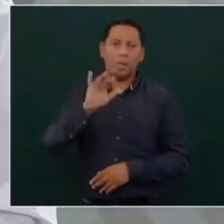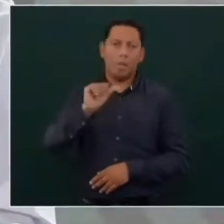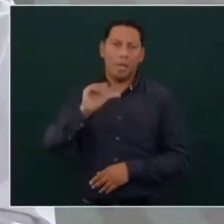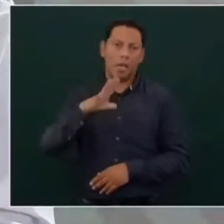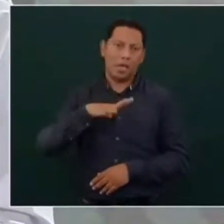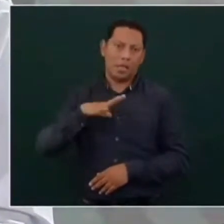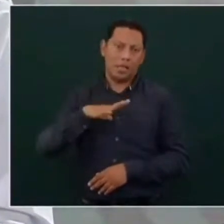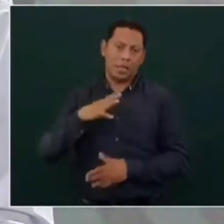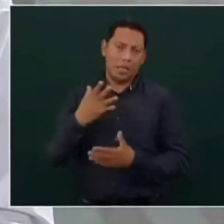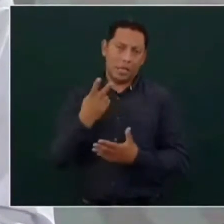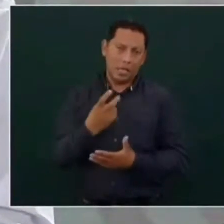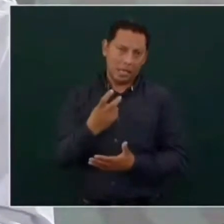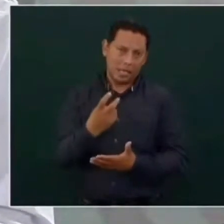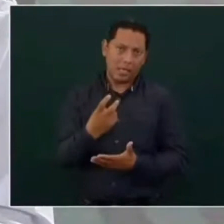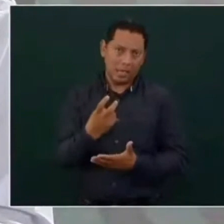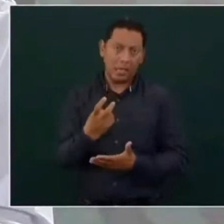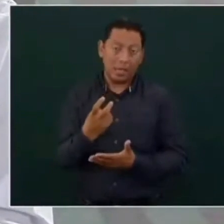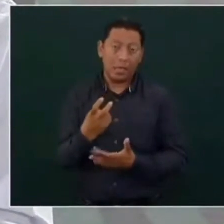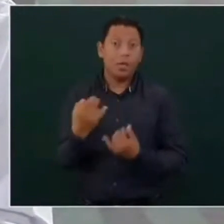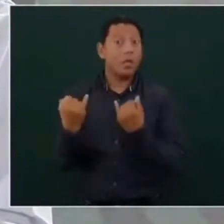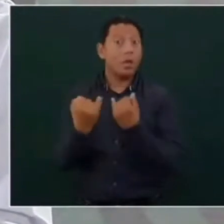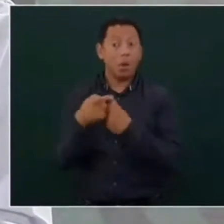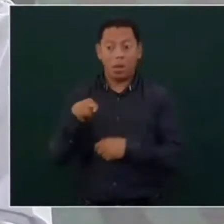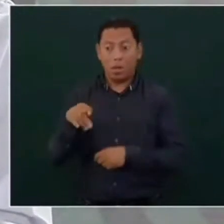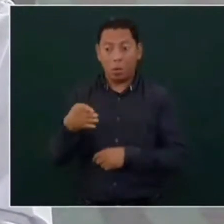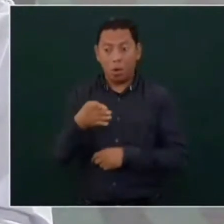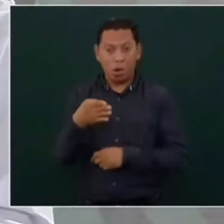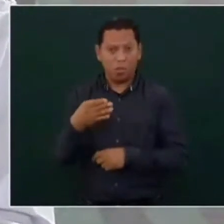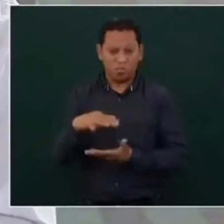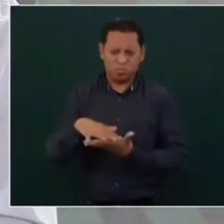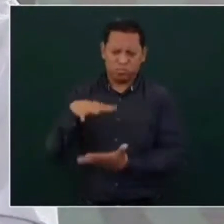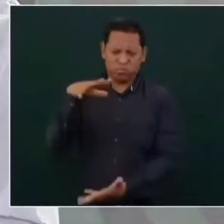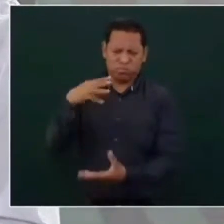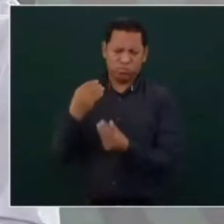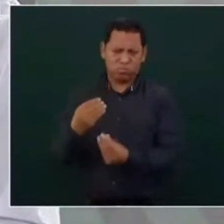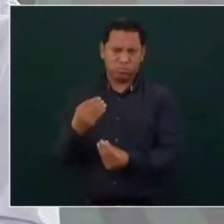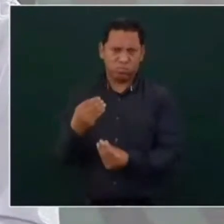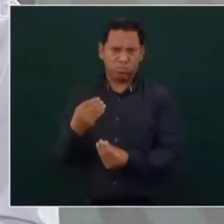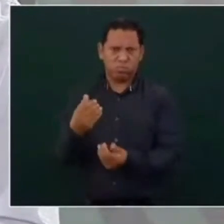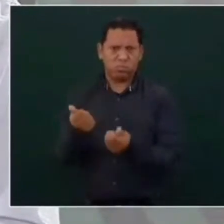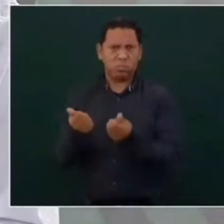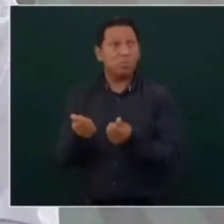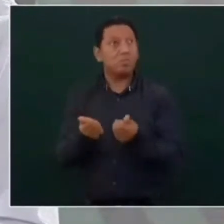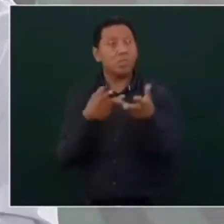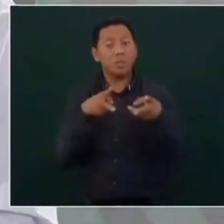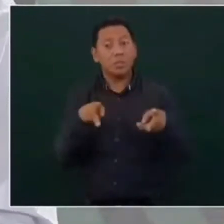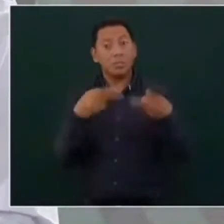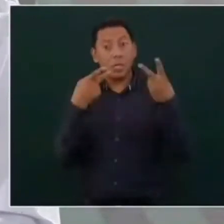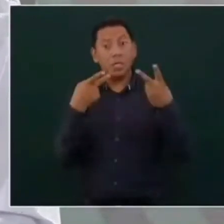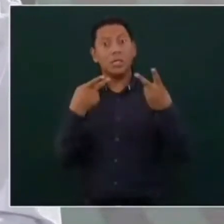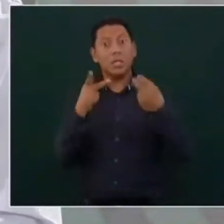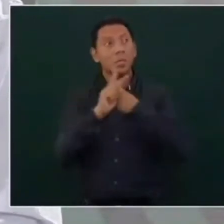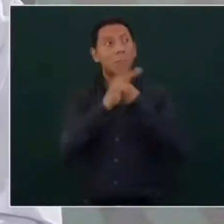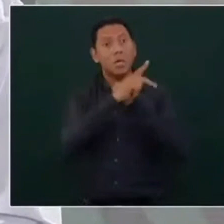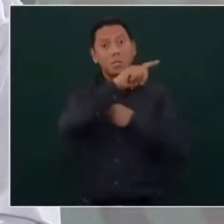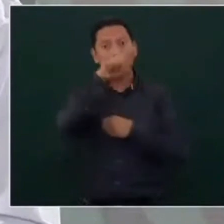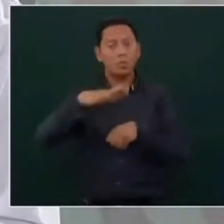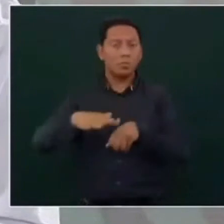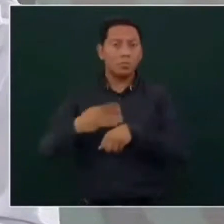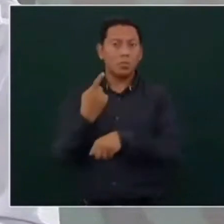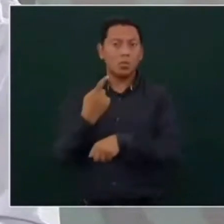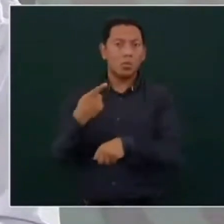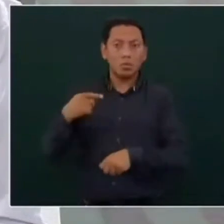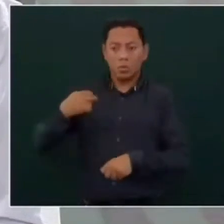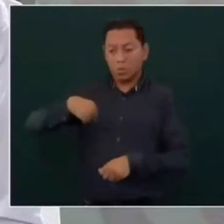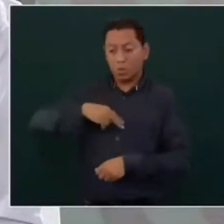se importa, fíjense, porque nuestras especies nativas se han